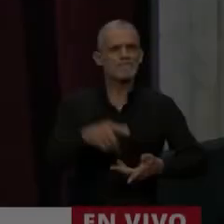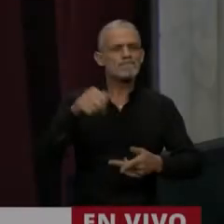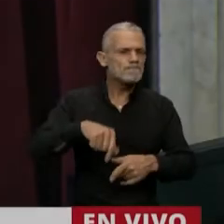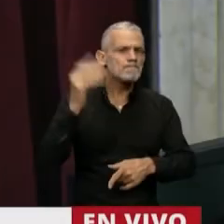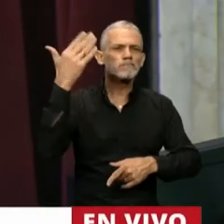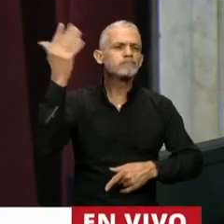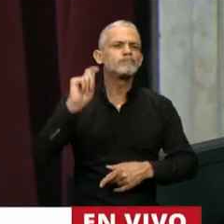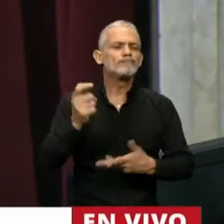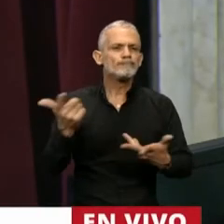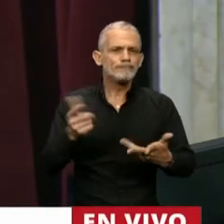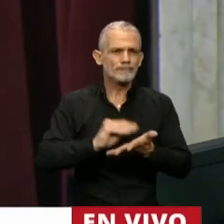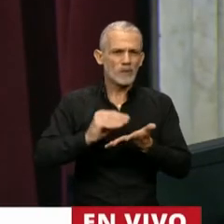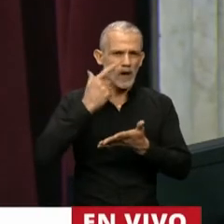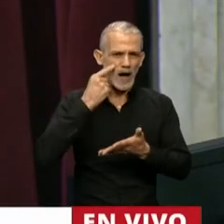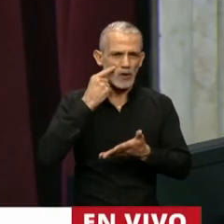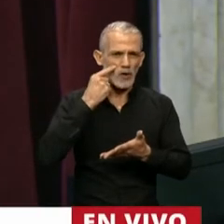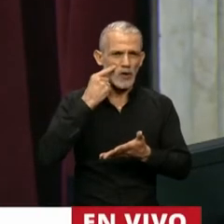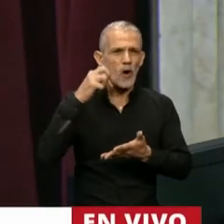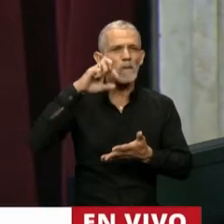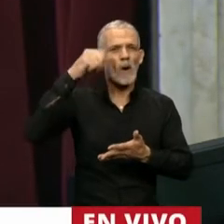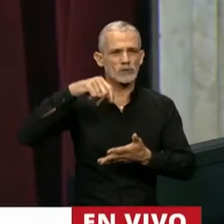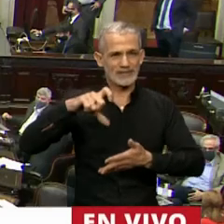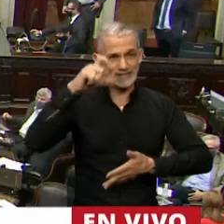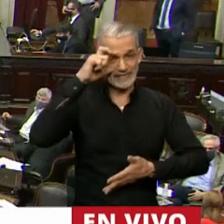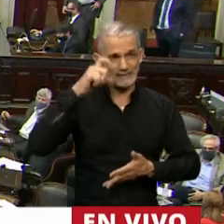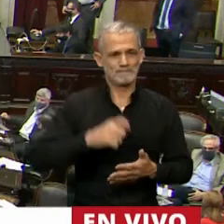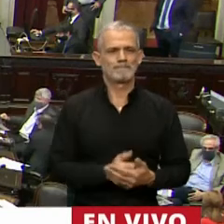El uso de la palabra, el diputado Carlos Ponce.